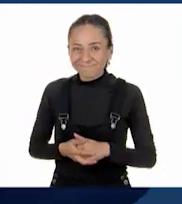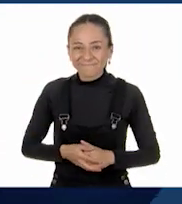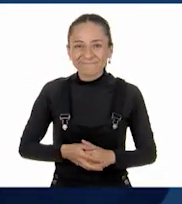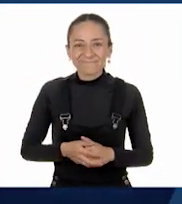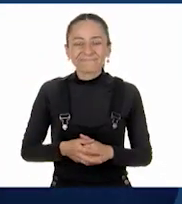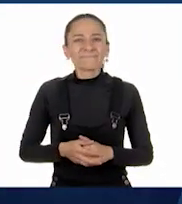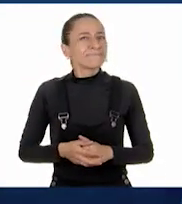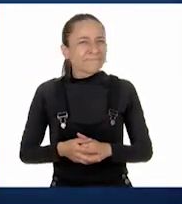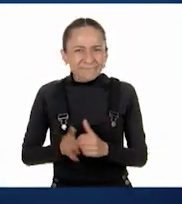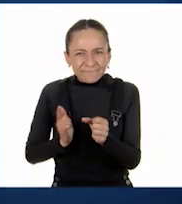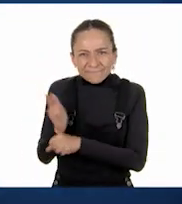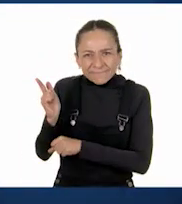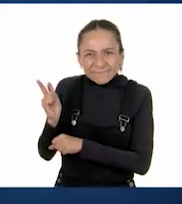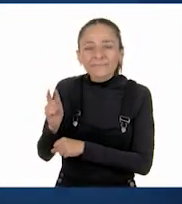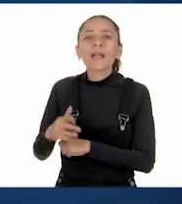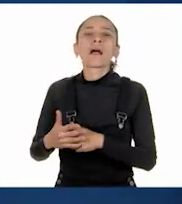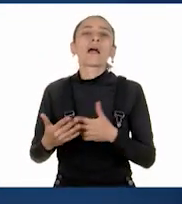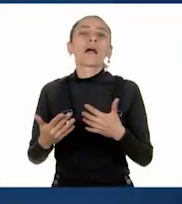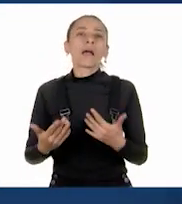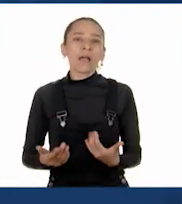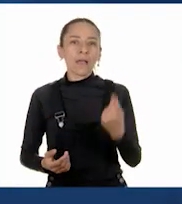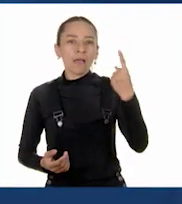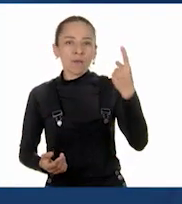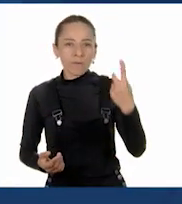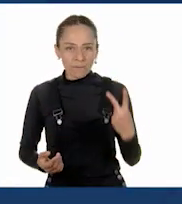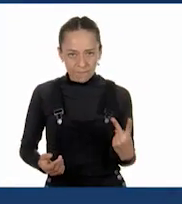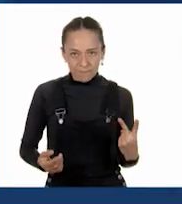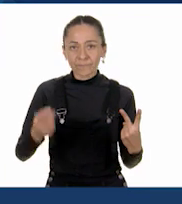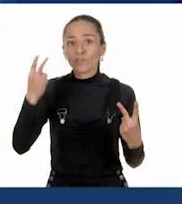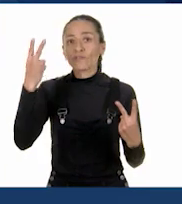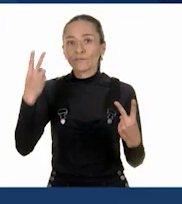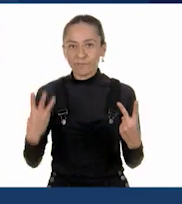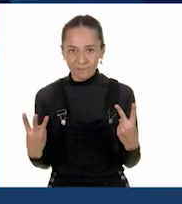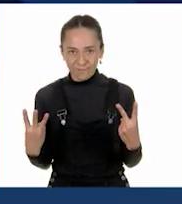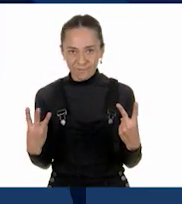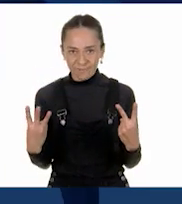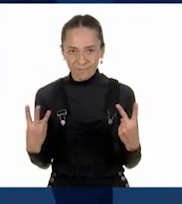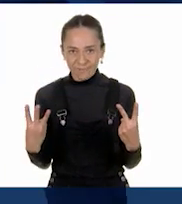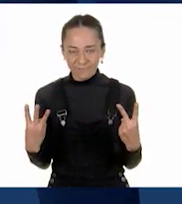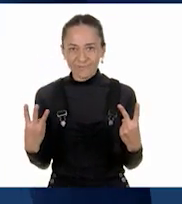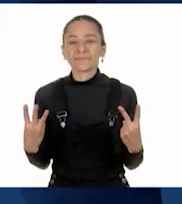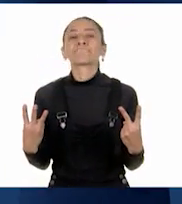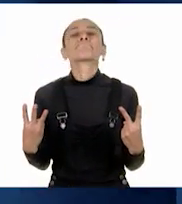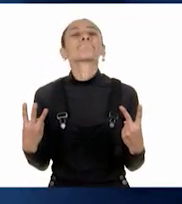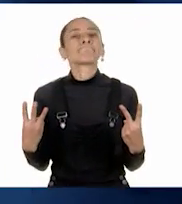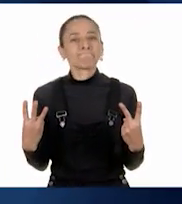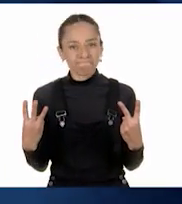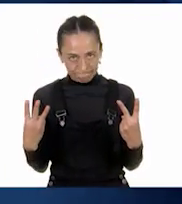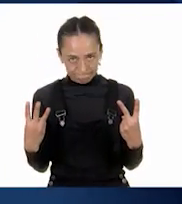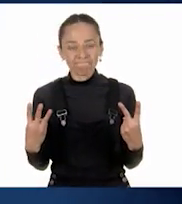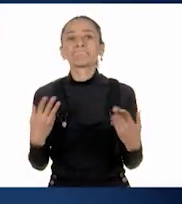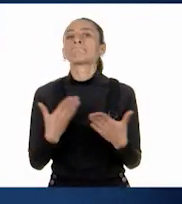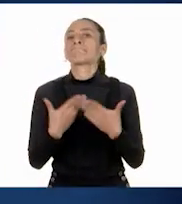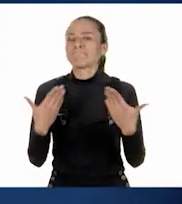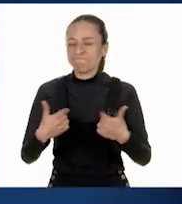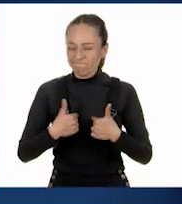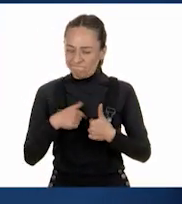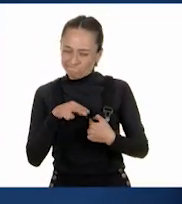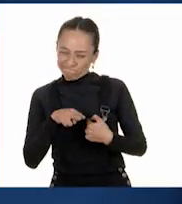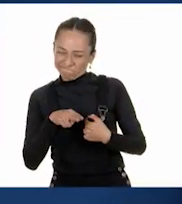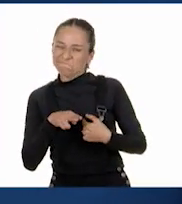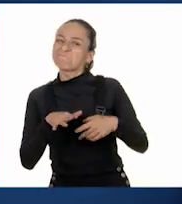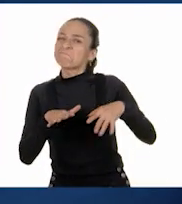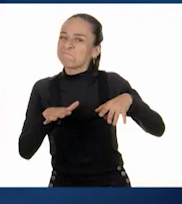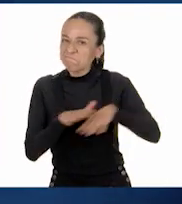Nos ha salido un medio y dos tercios. Bueno, pues yo las voy a convertir en